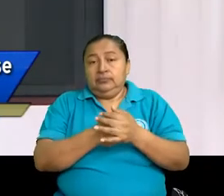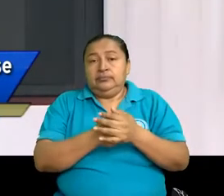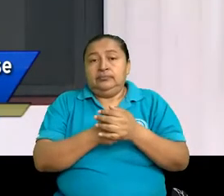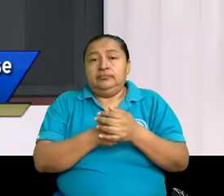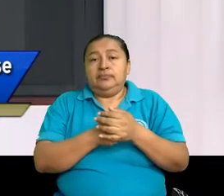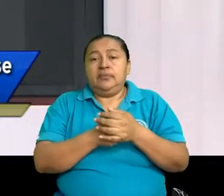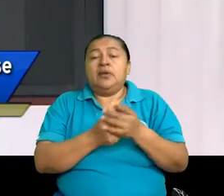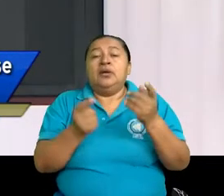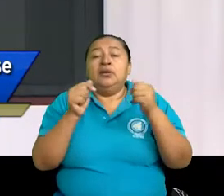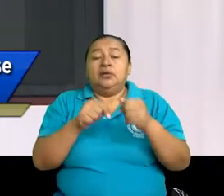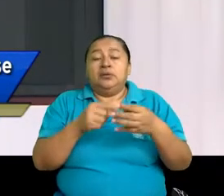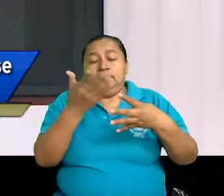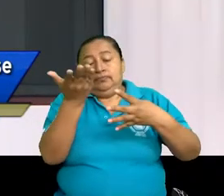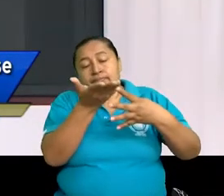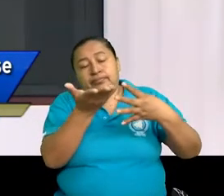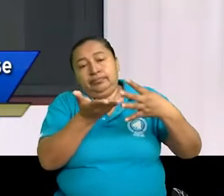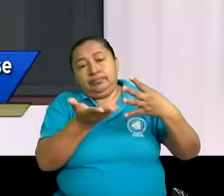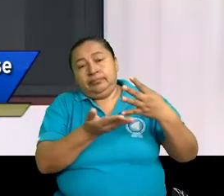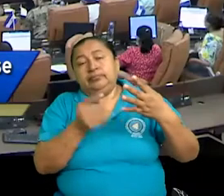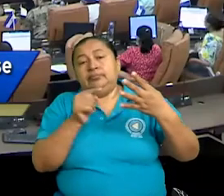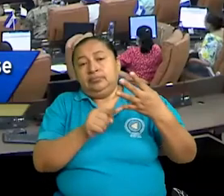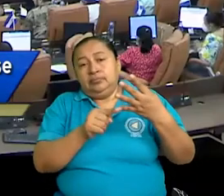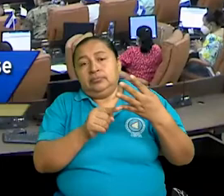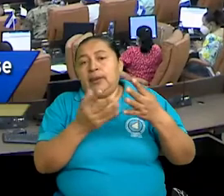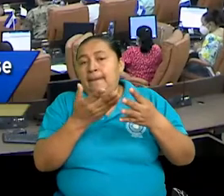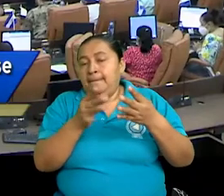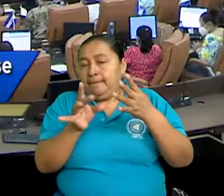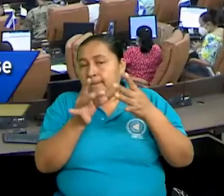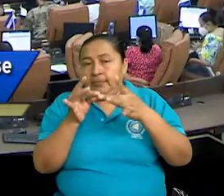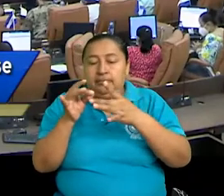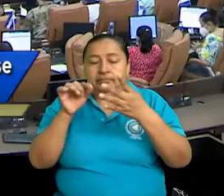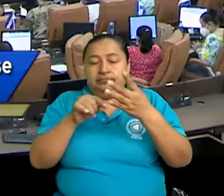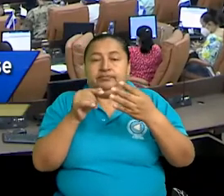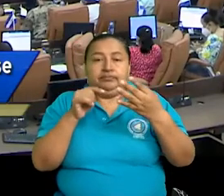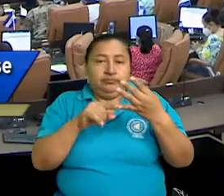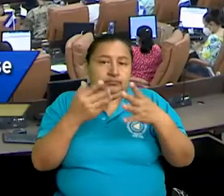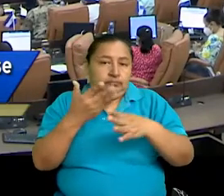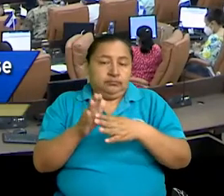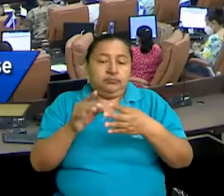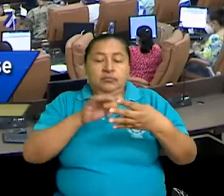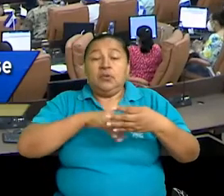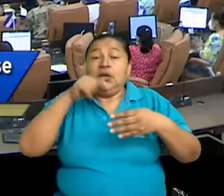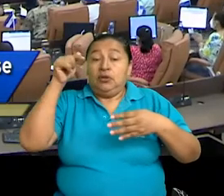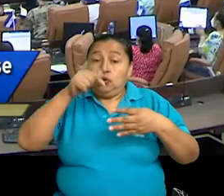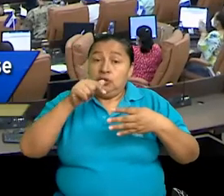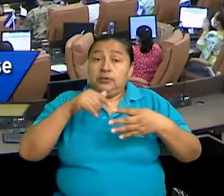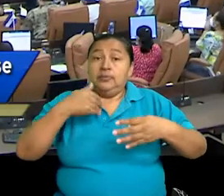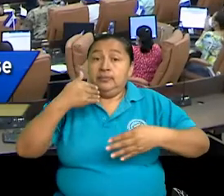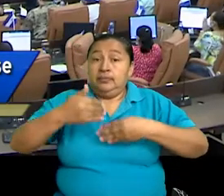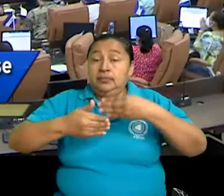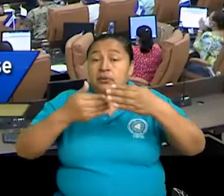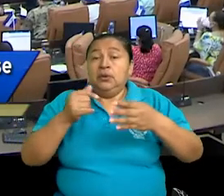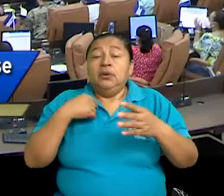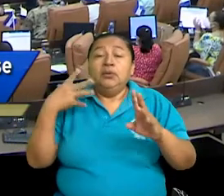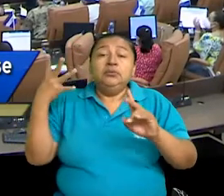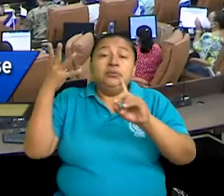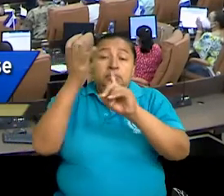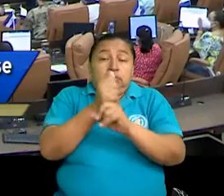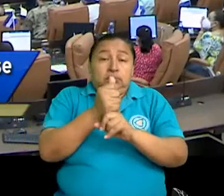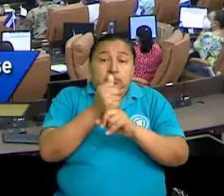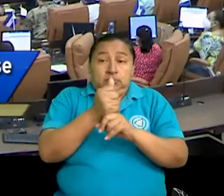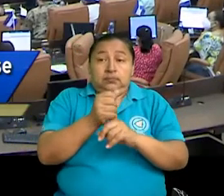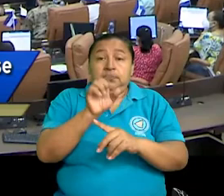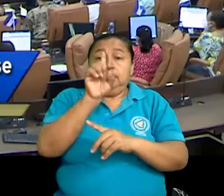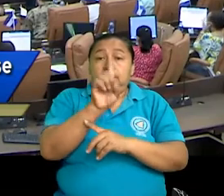se clasifican en una categoría particular. Entonces, de ese proceso nosotros logramos encontrar